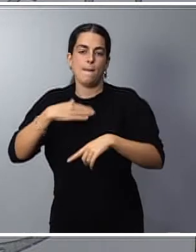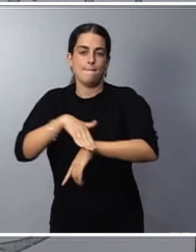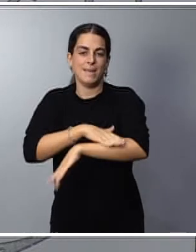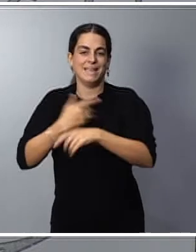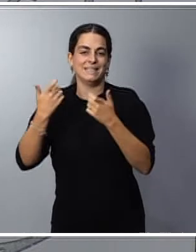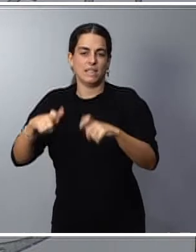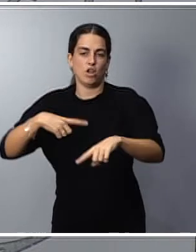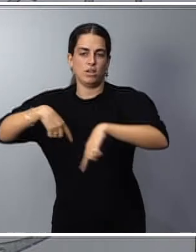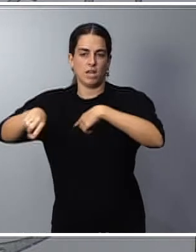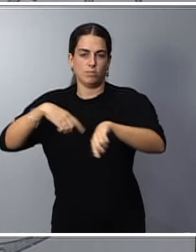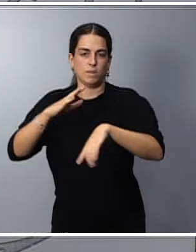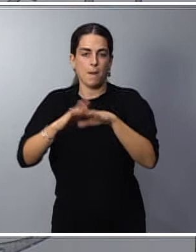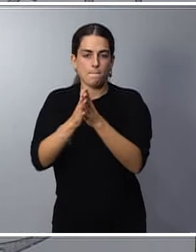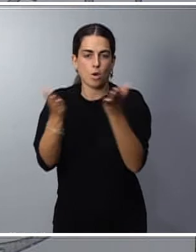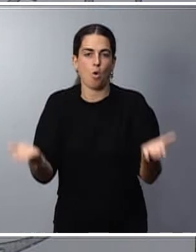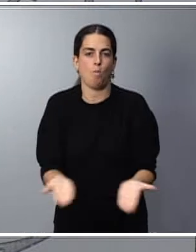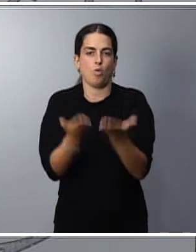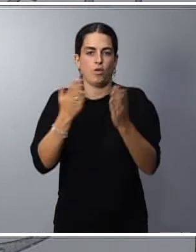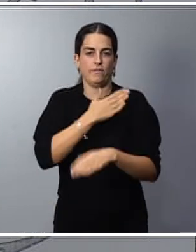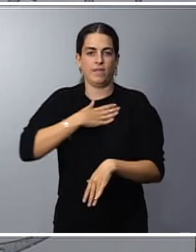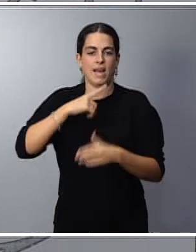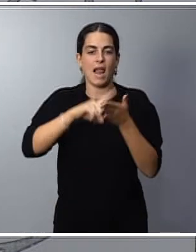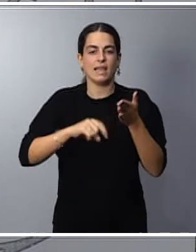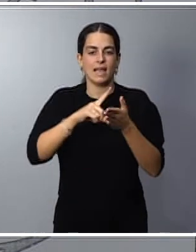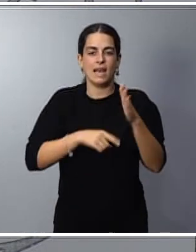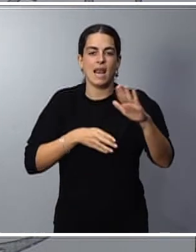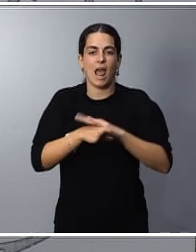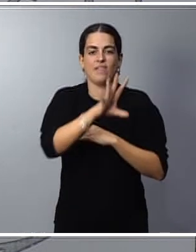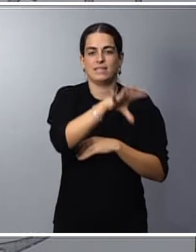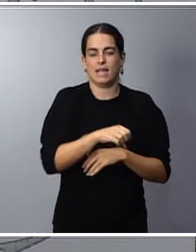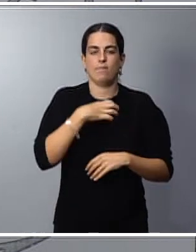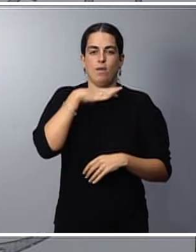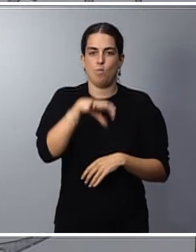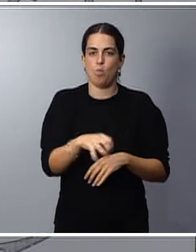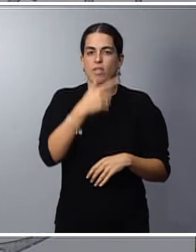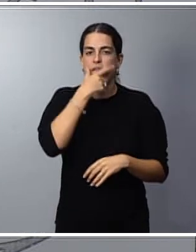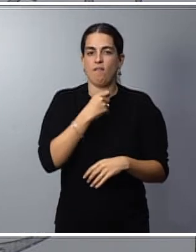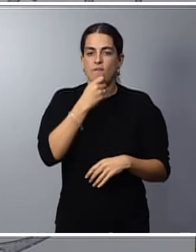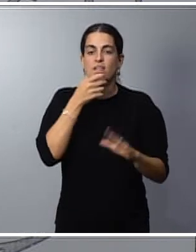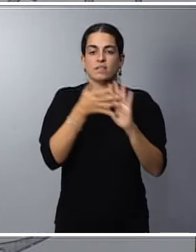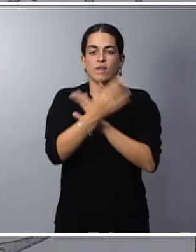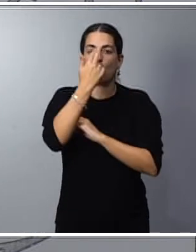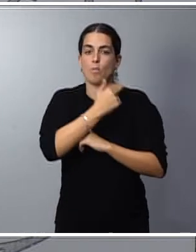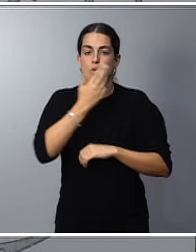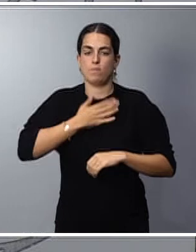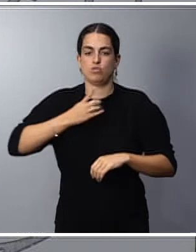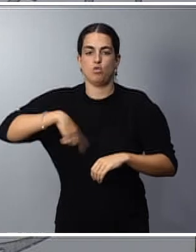viviendas en régimen de alquiler asequible. Se trata de acelerar lo que es un compromiso del Gobierno, ese plan